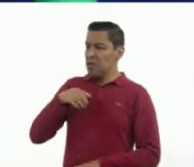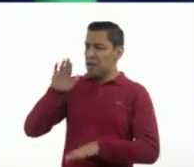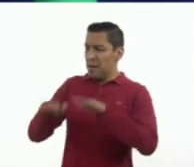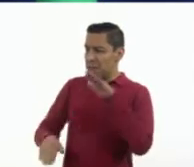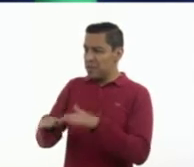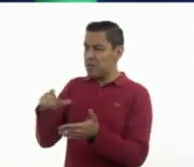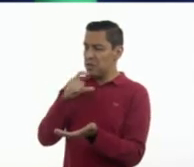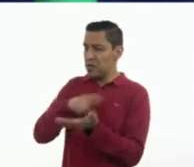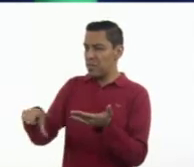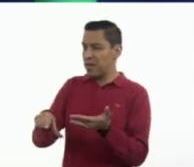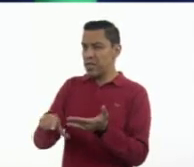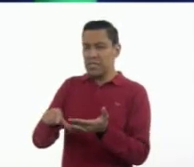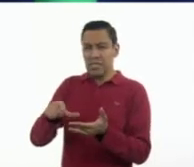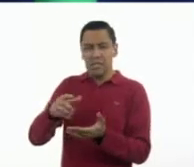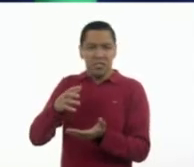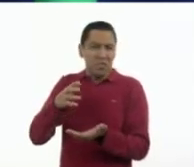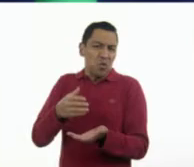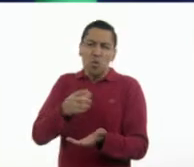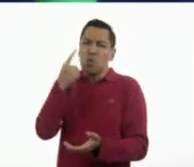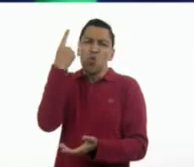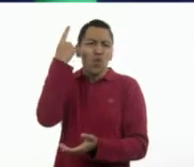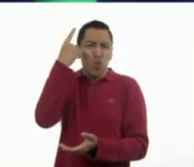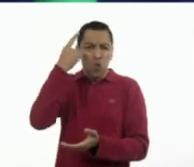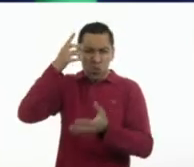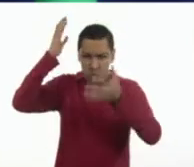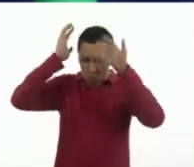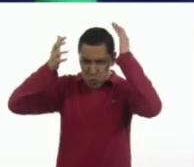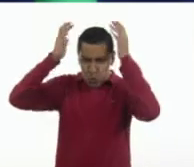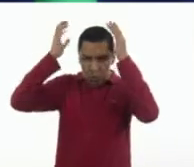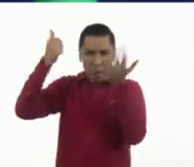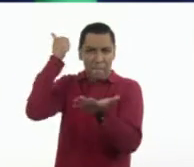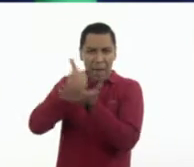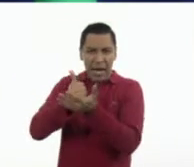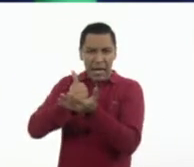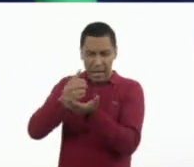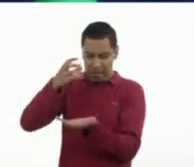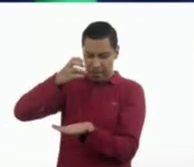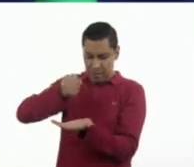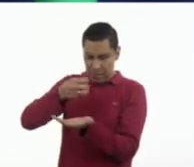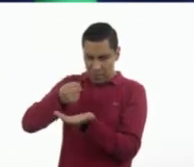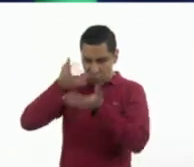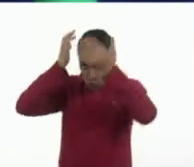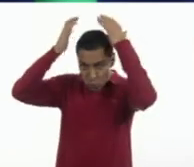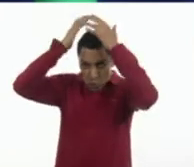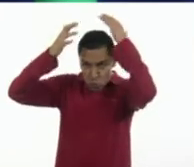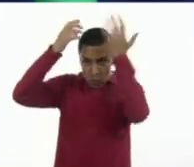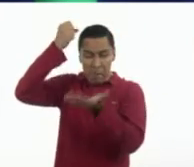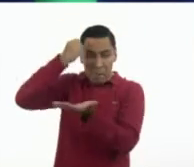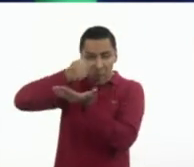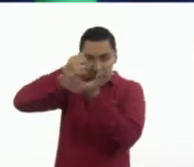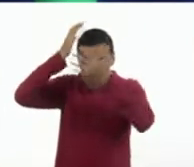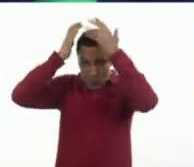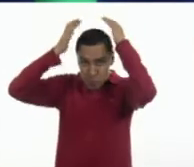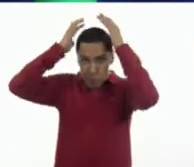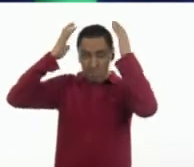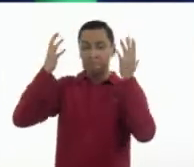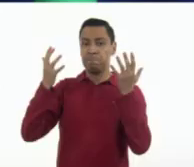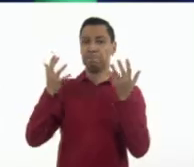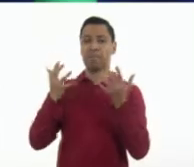un solo shampoo, una sola marca, porque bueno, a mí me deja mi cabello un poquito más sedoso, brillante.